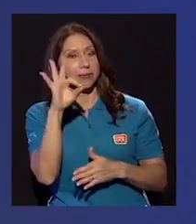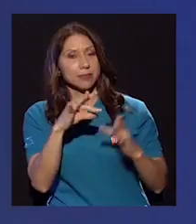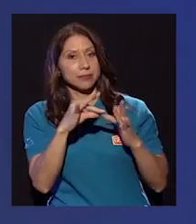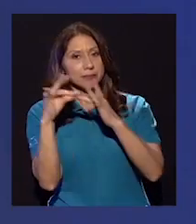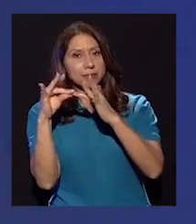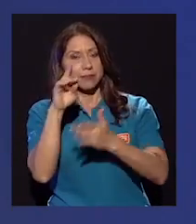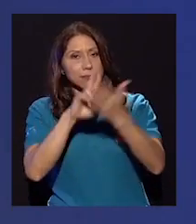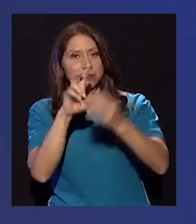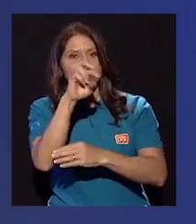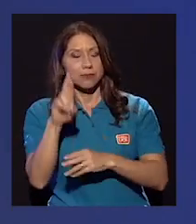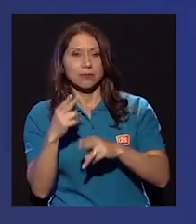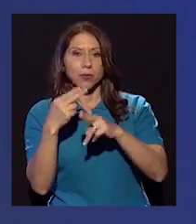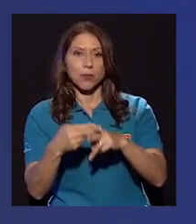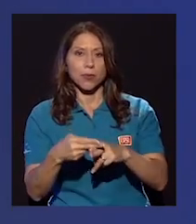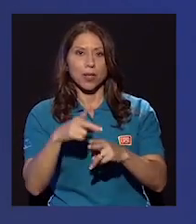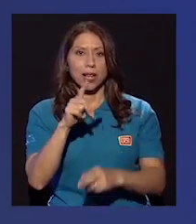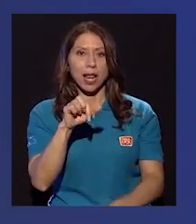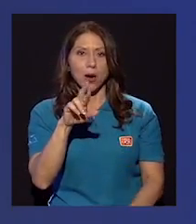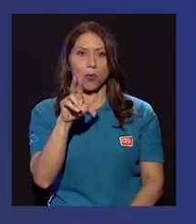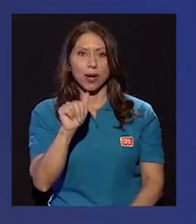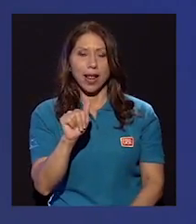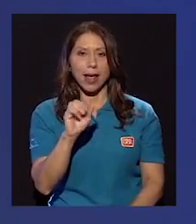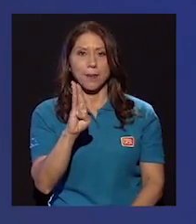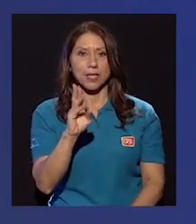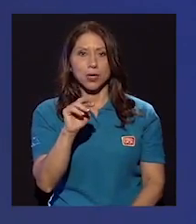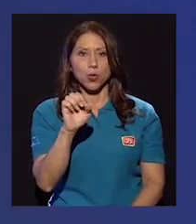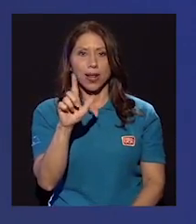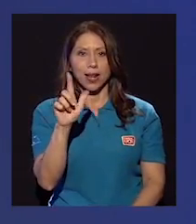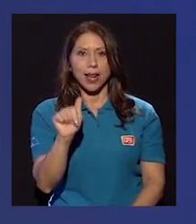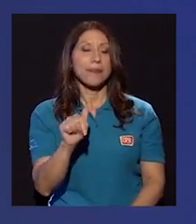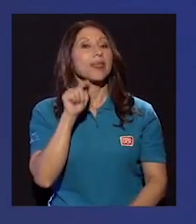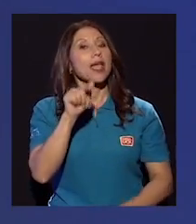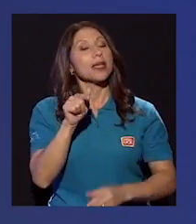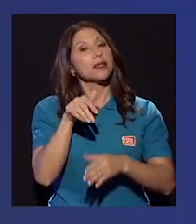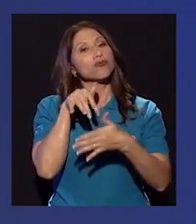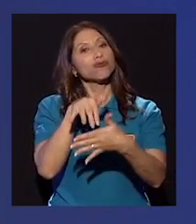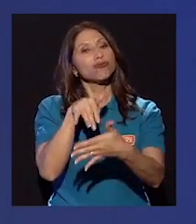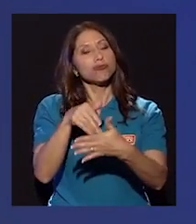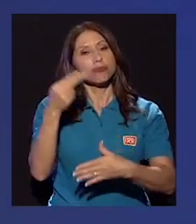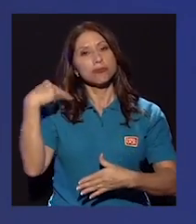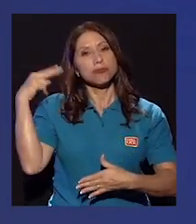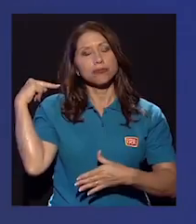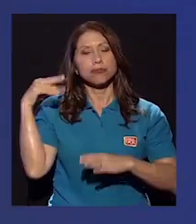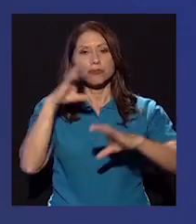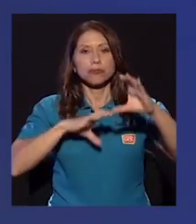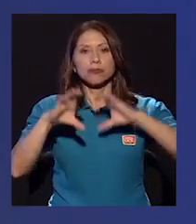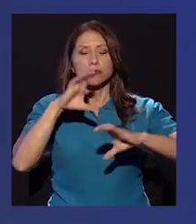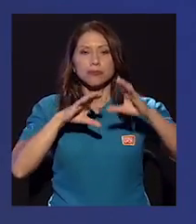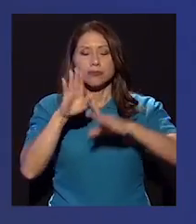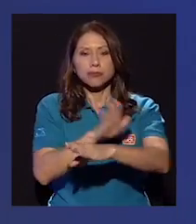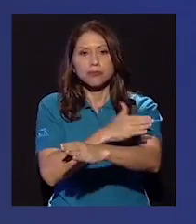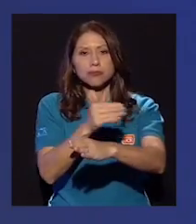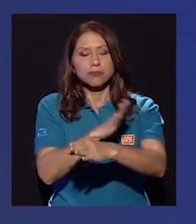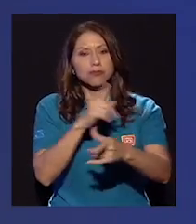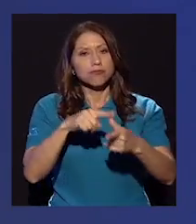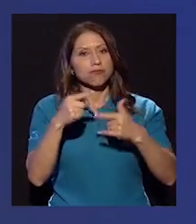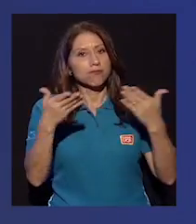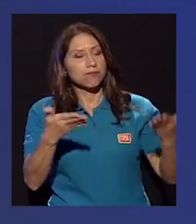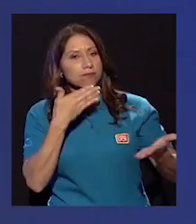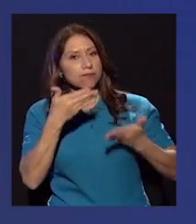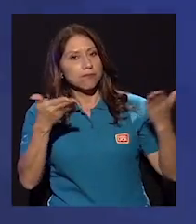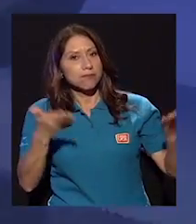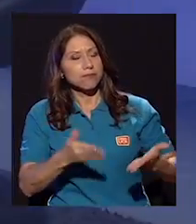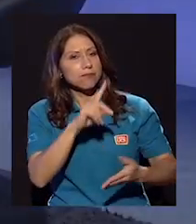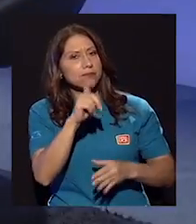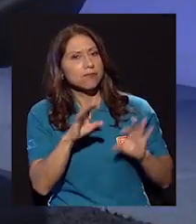especial acá en la Universidad de Costa Rica, Laura Viñuela. Es formada en Historia y en Ciencias de la Música, así que